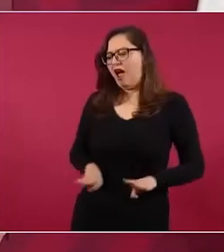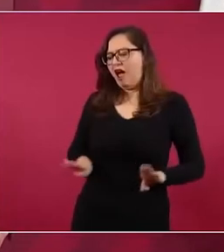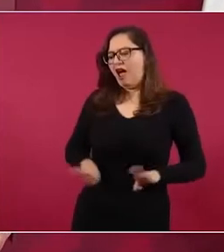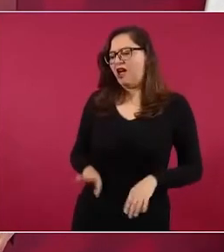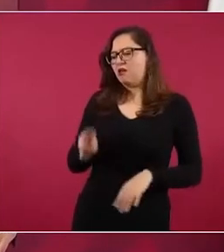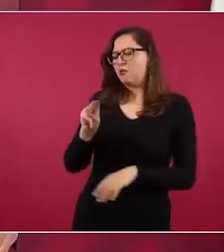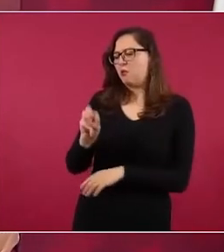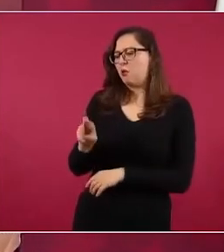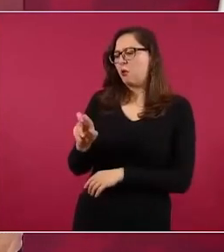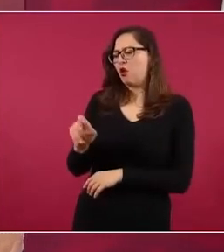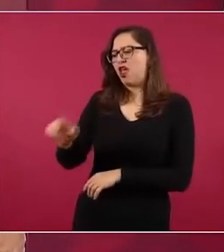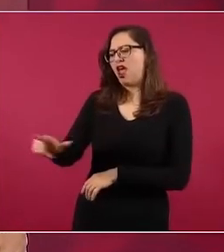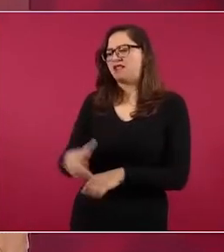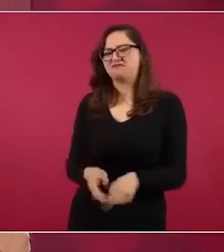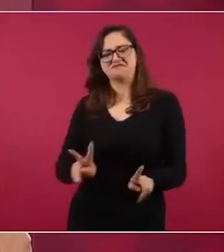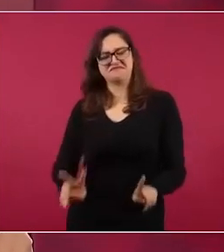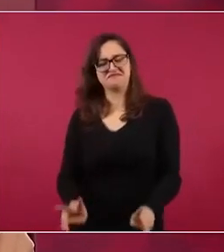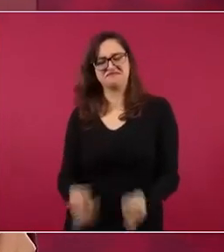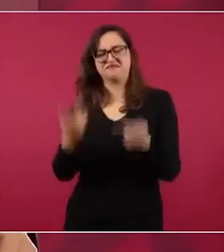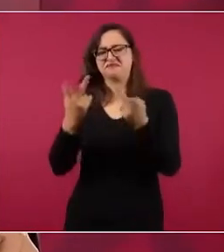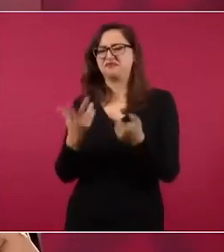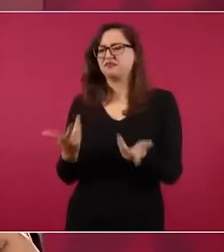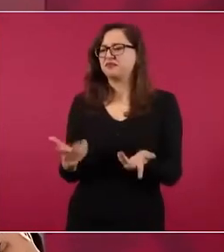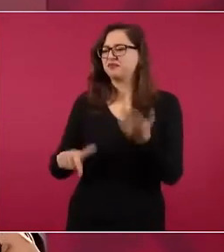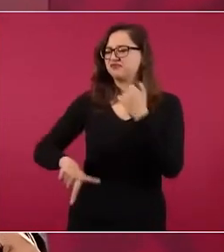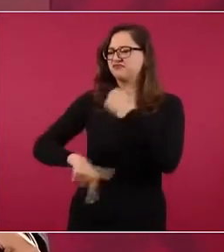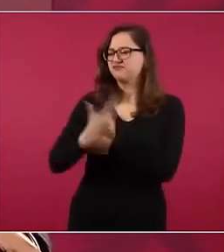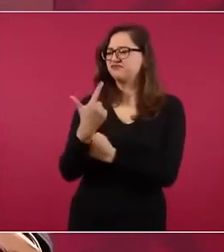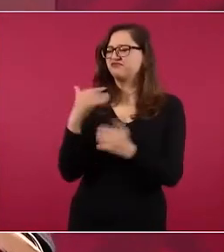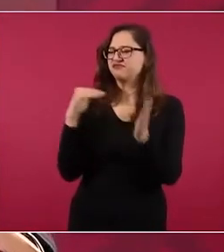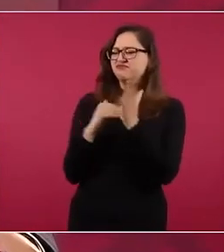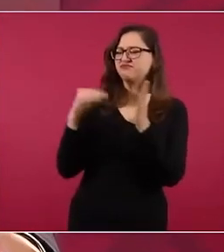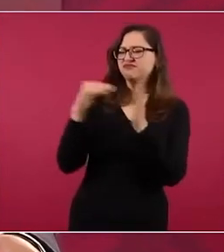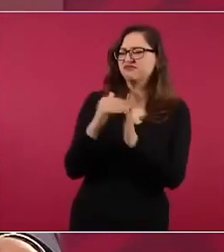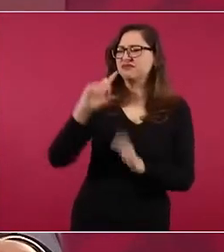12 mil millones de dólares y no pagar un centavo de impuestos?